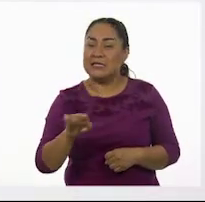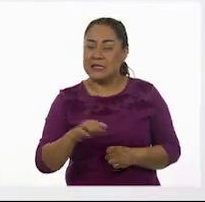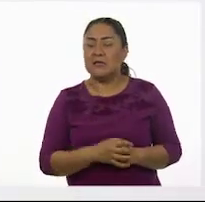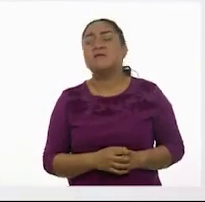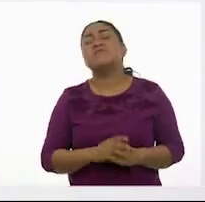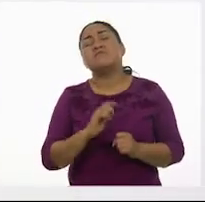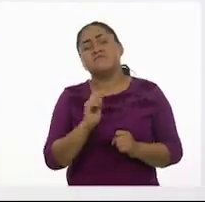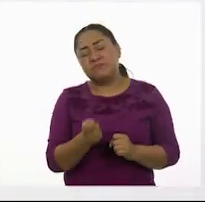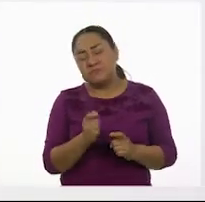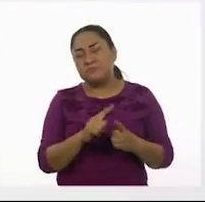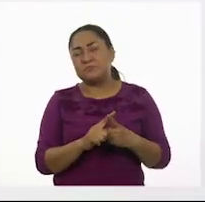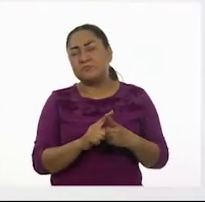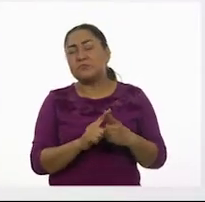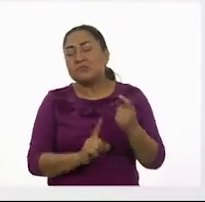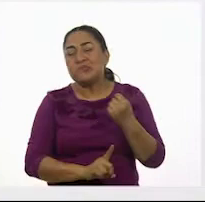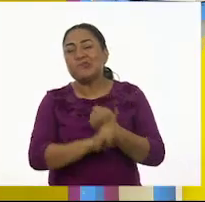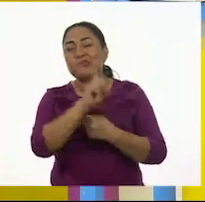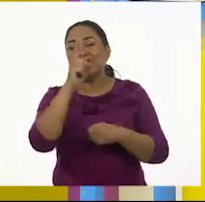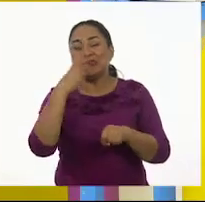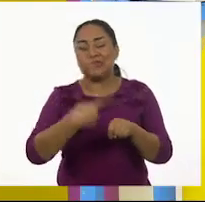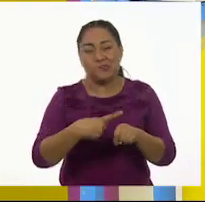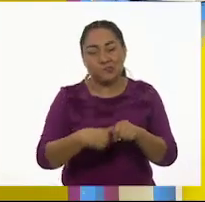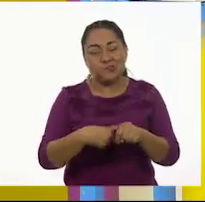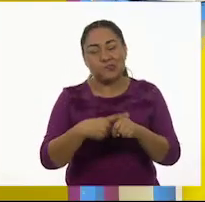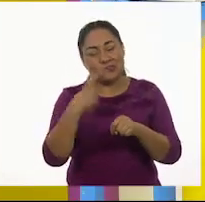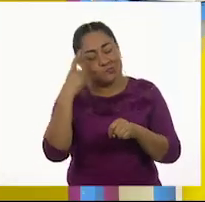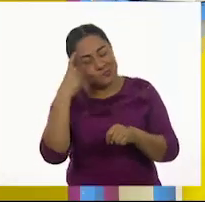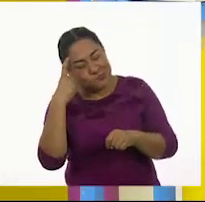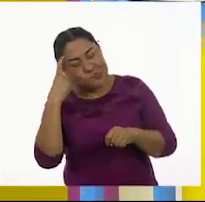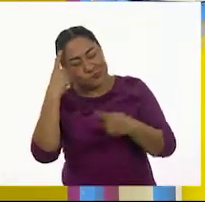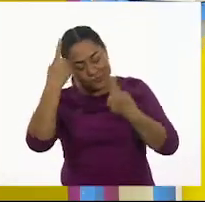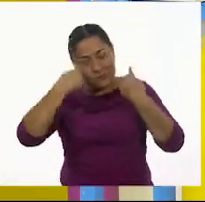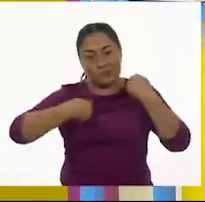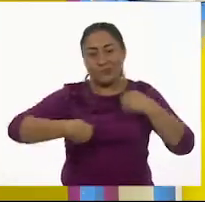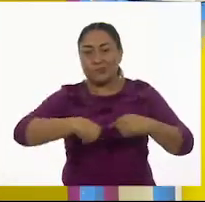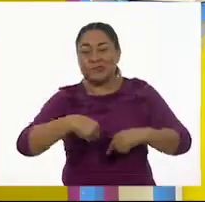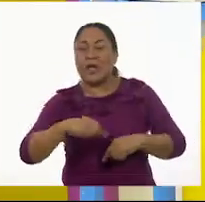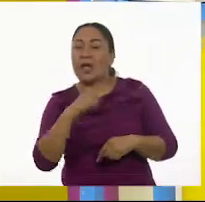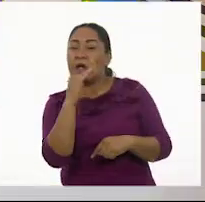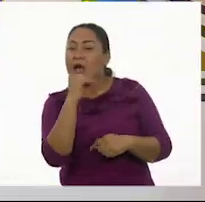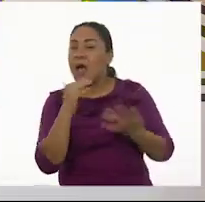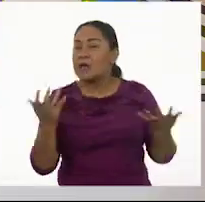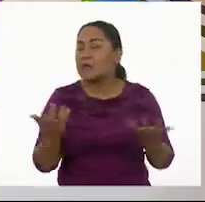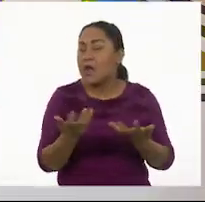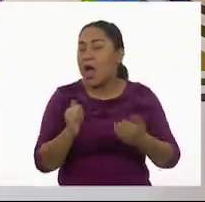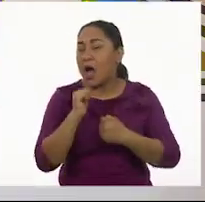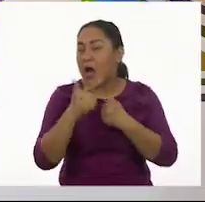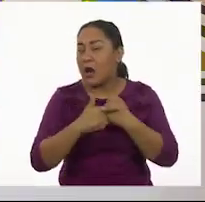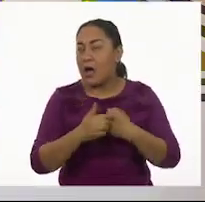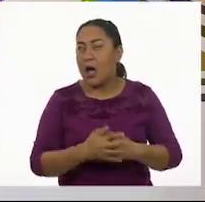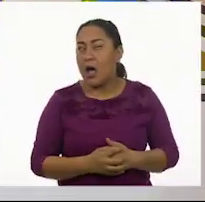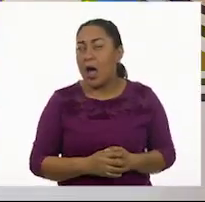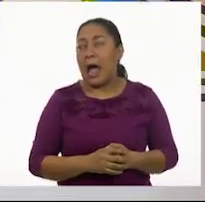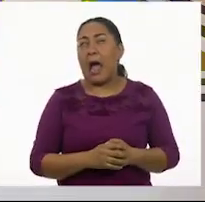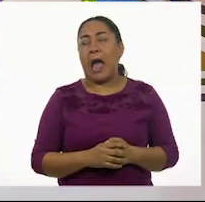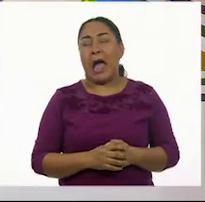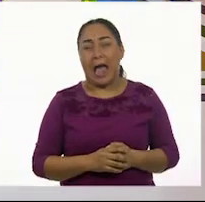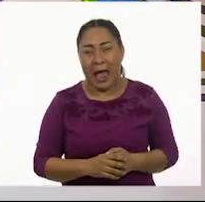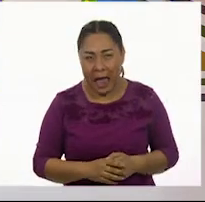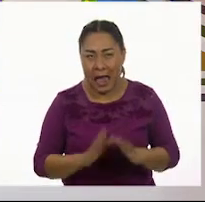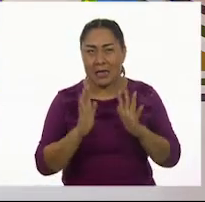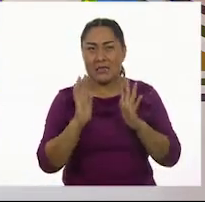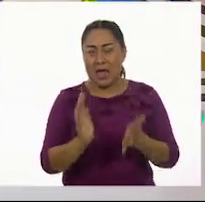Defecto físico o mental que impide o dificulta algunas de sus actividades. Ah, quiere decir que algo se